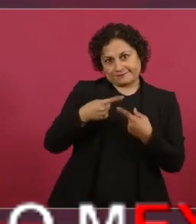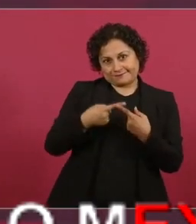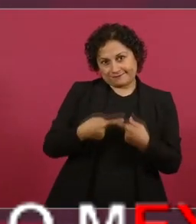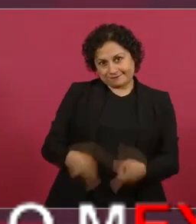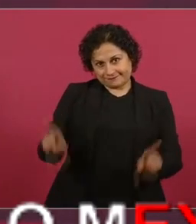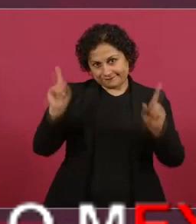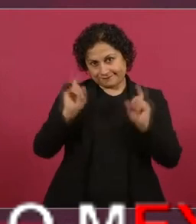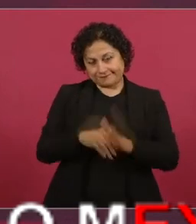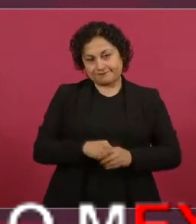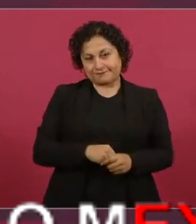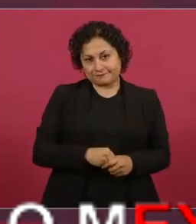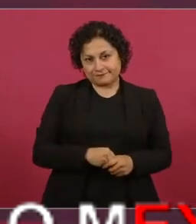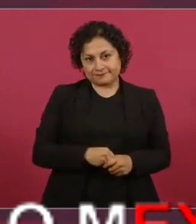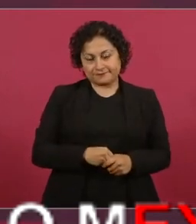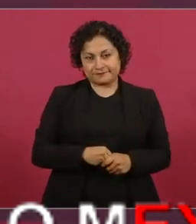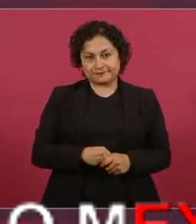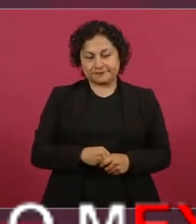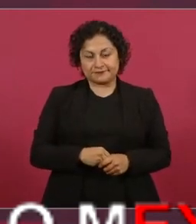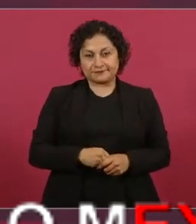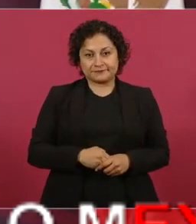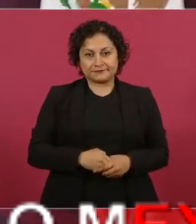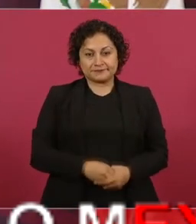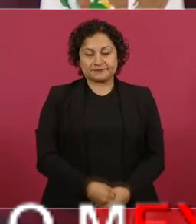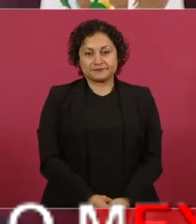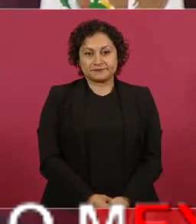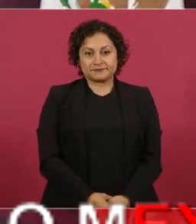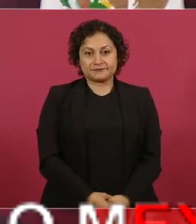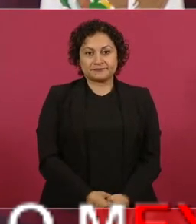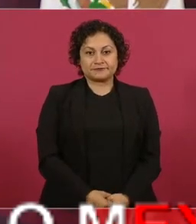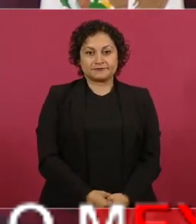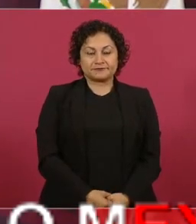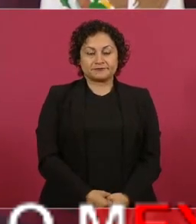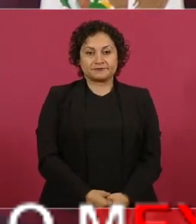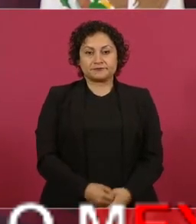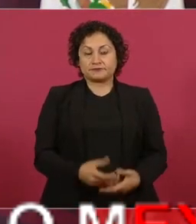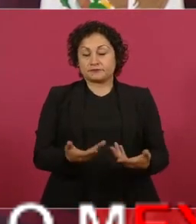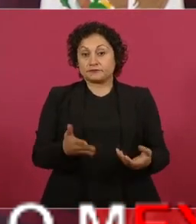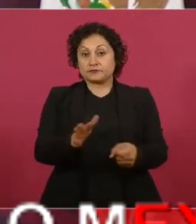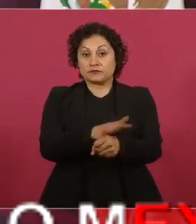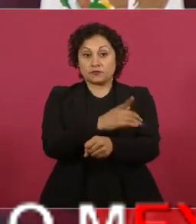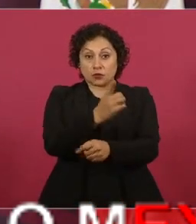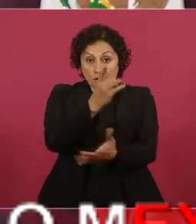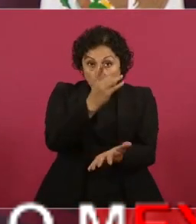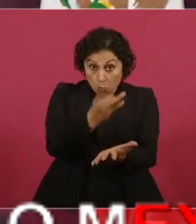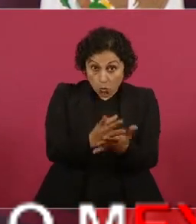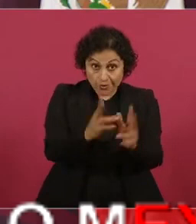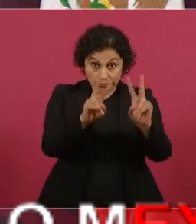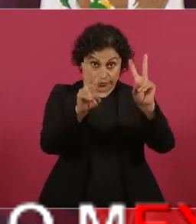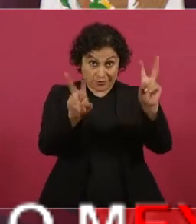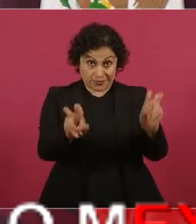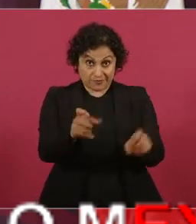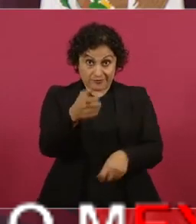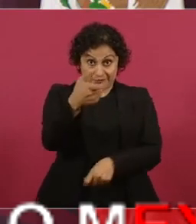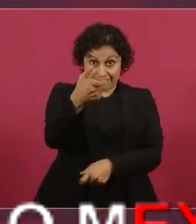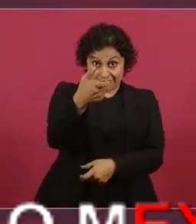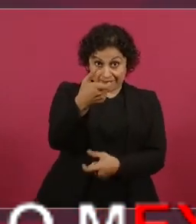no sólo en lo económico, sino también